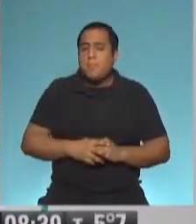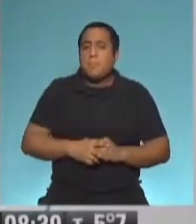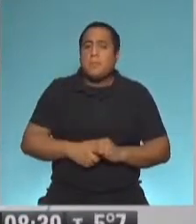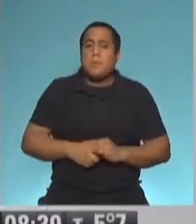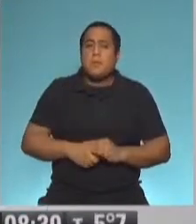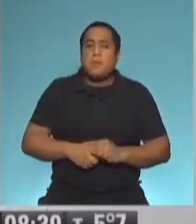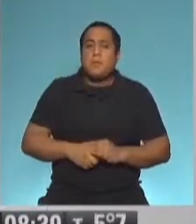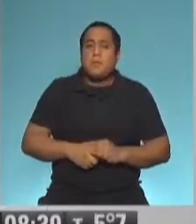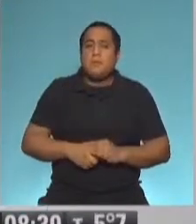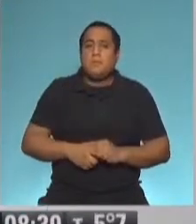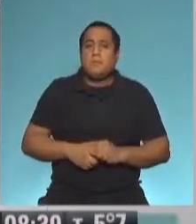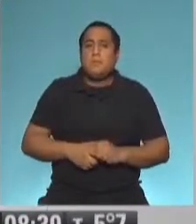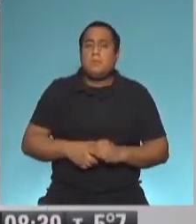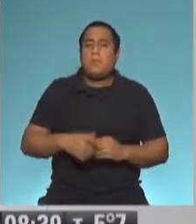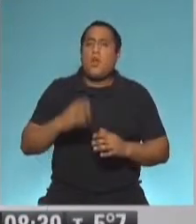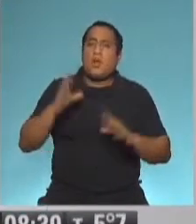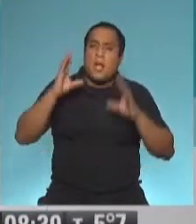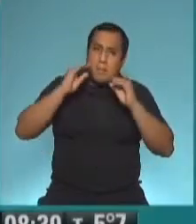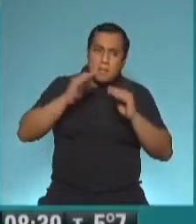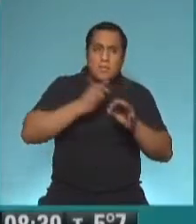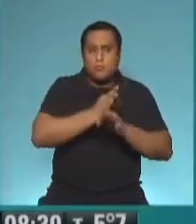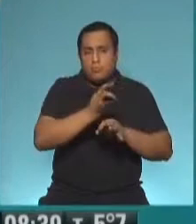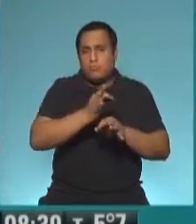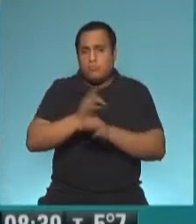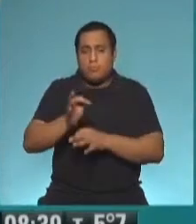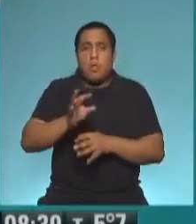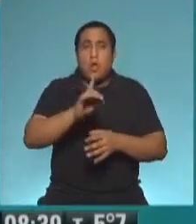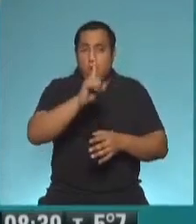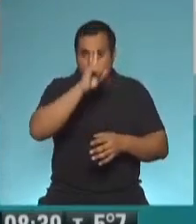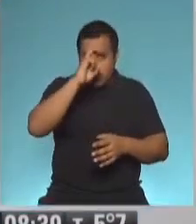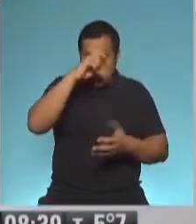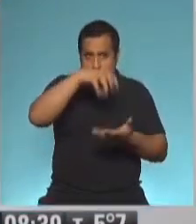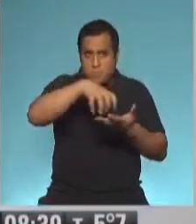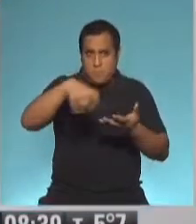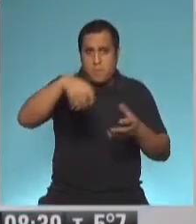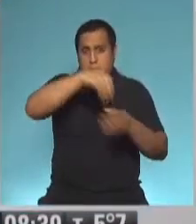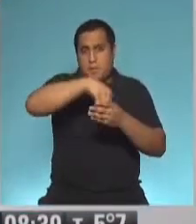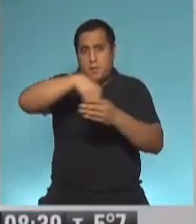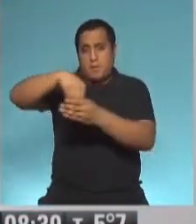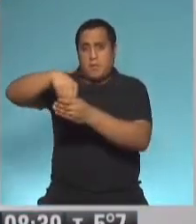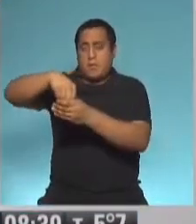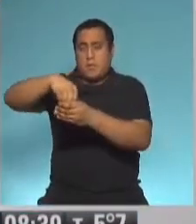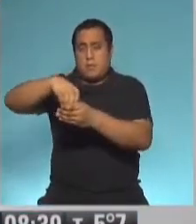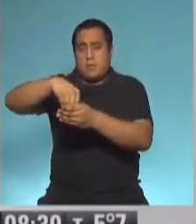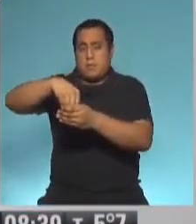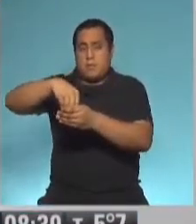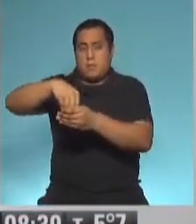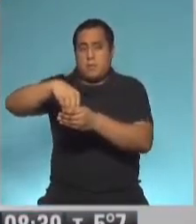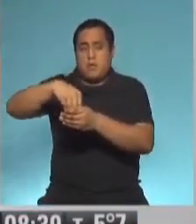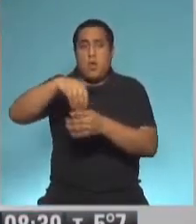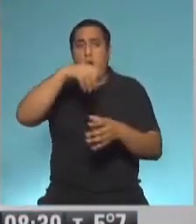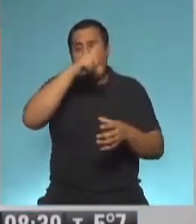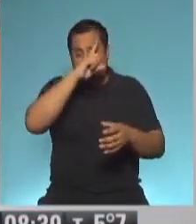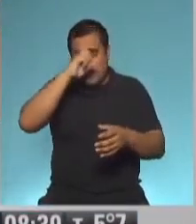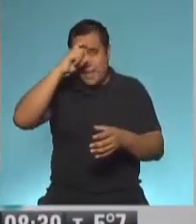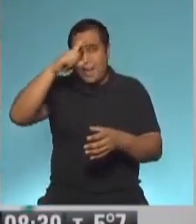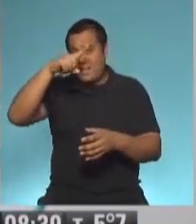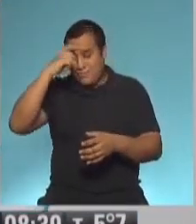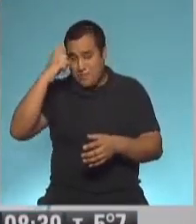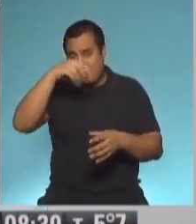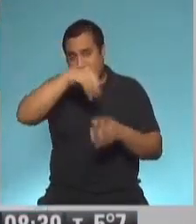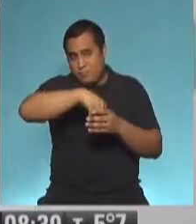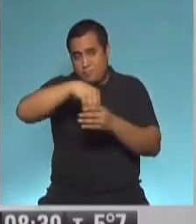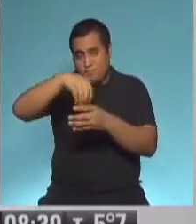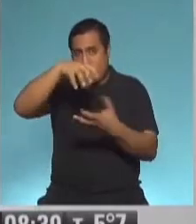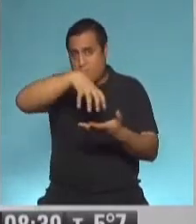desde la capacitación en cada uno de nuestros hospitales nacionales, y que también